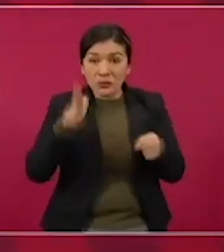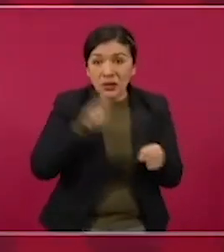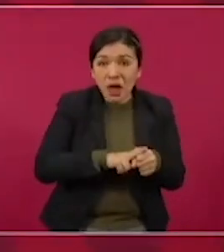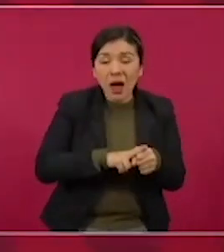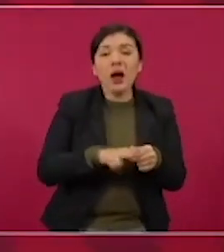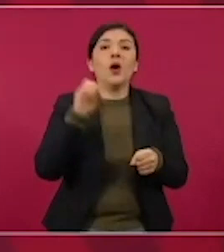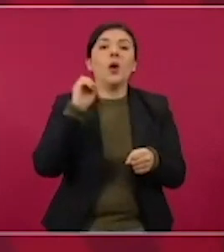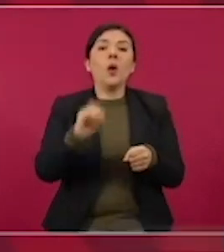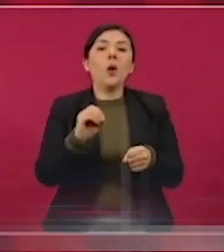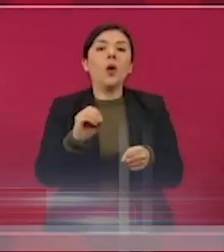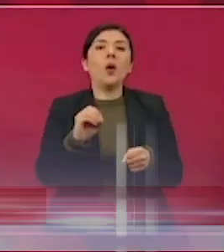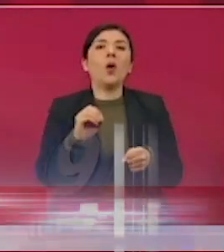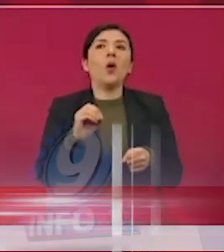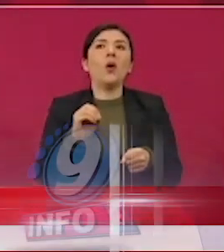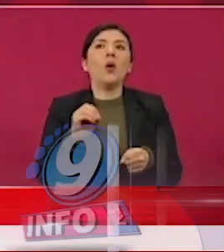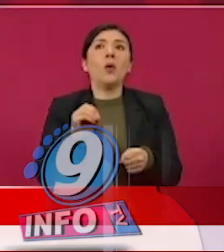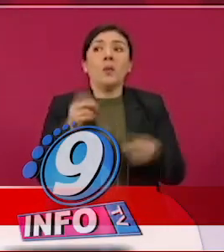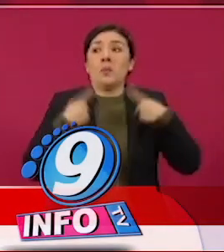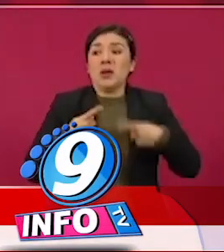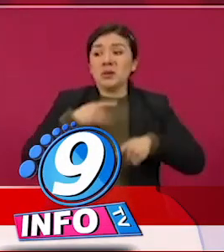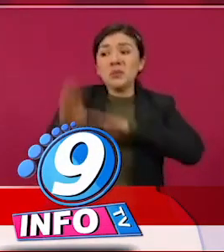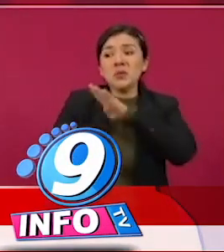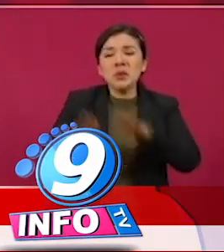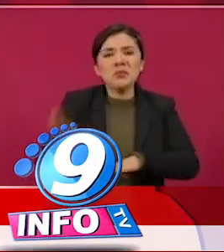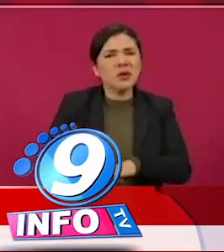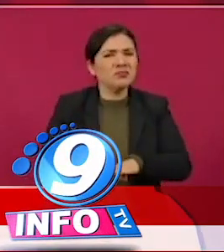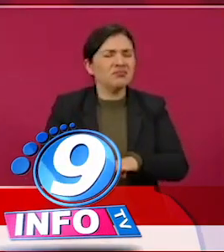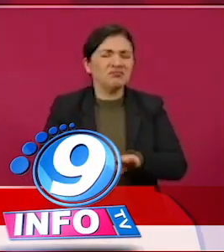no hay fallecimientos.